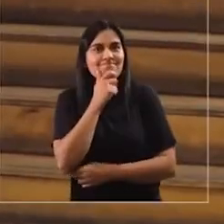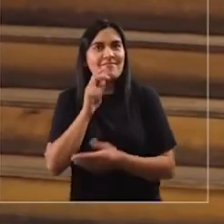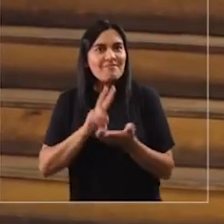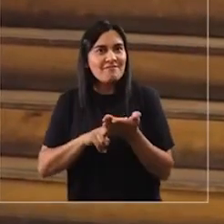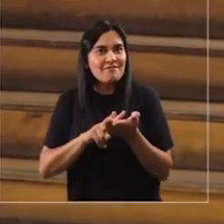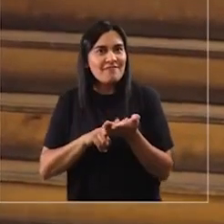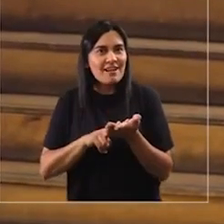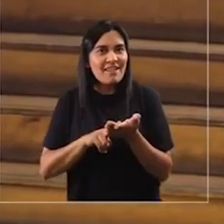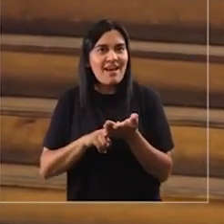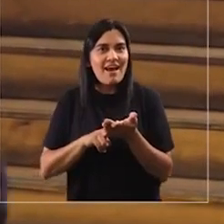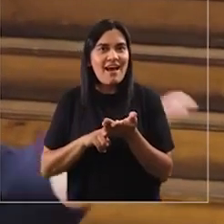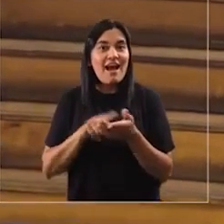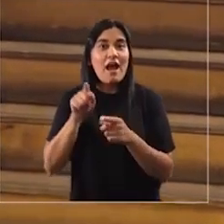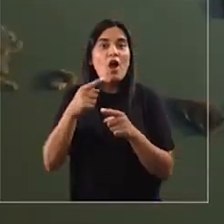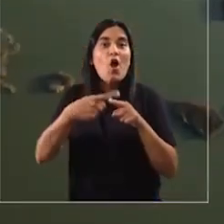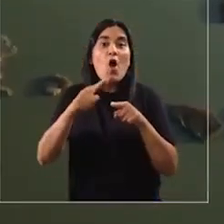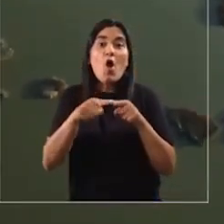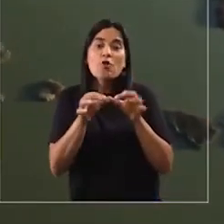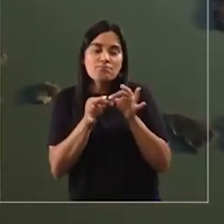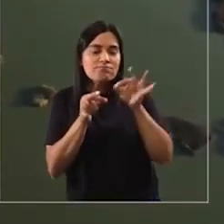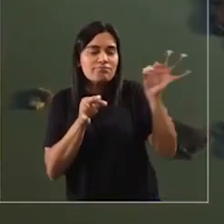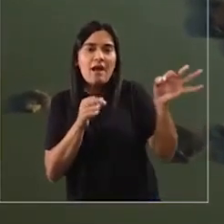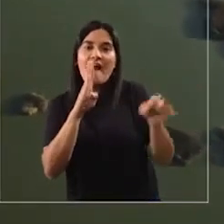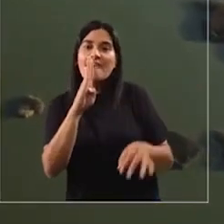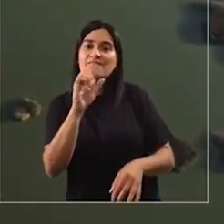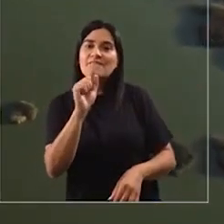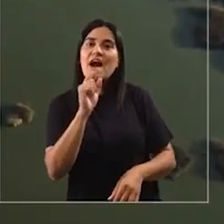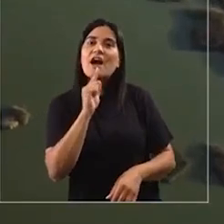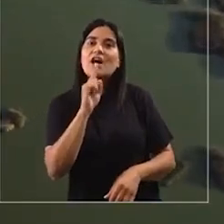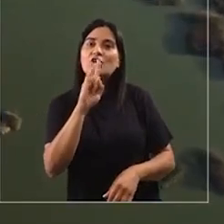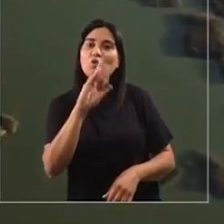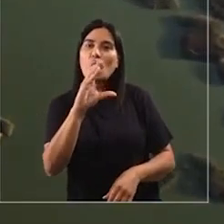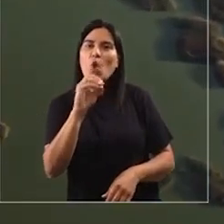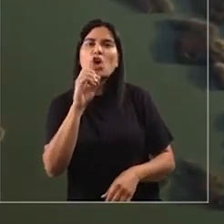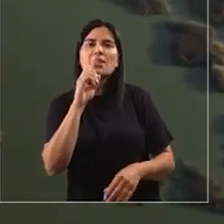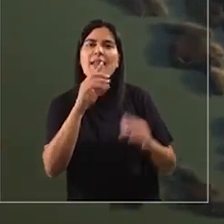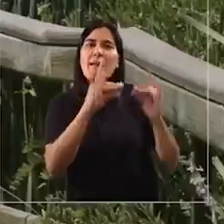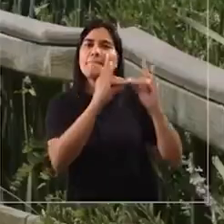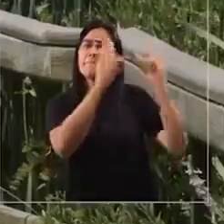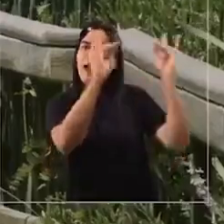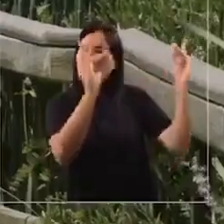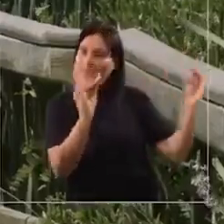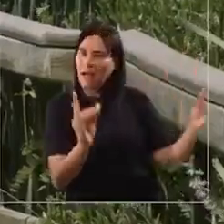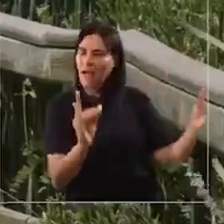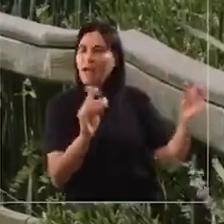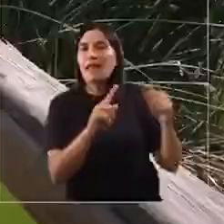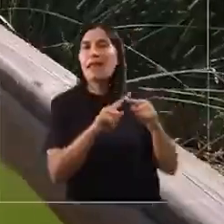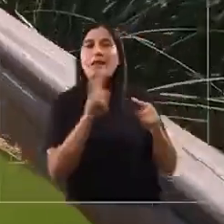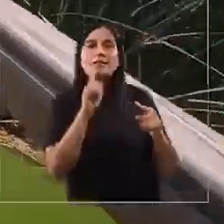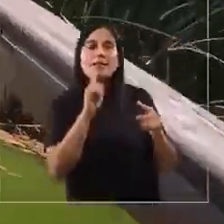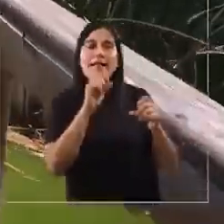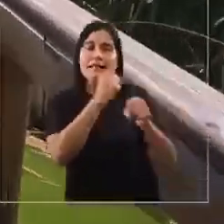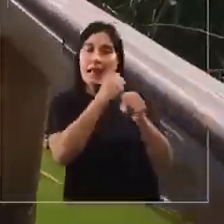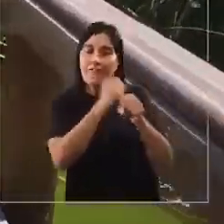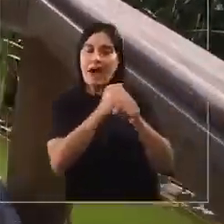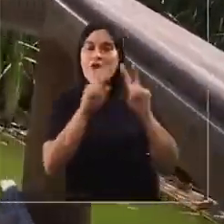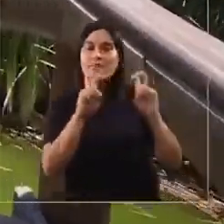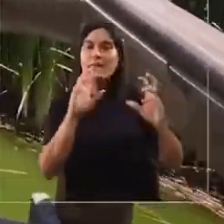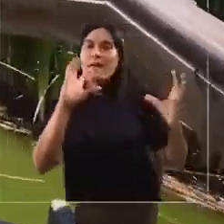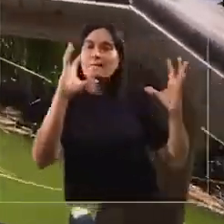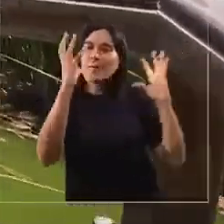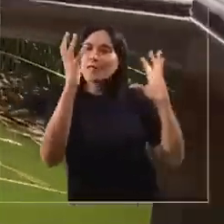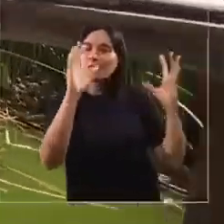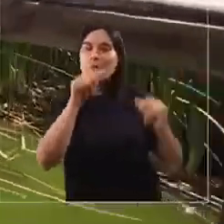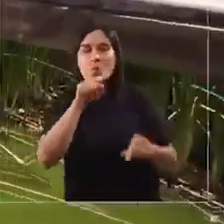Entonces me imagino un poco que ya siguiendo lo que se está haciendo en Batuco, entonces claro, que tienen pasarelas, tienen todo un trabajo en